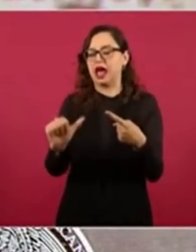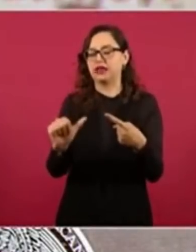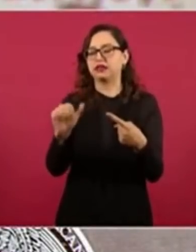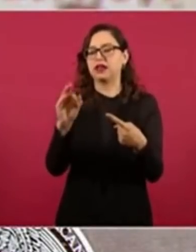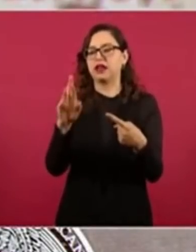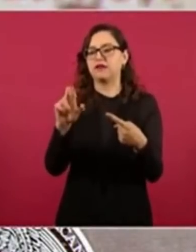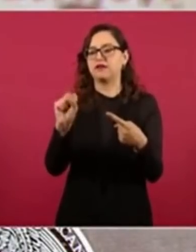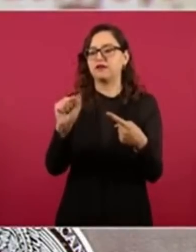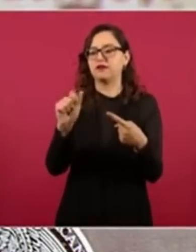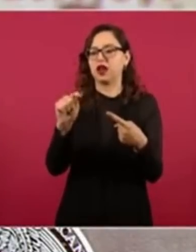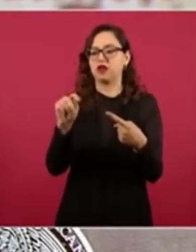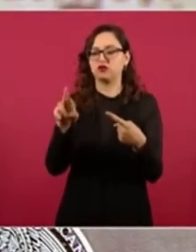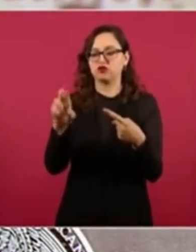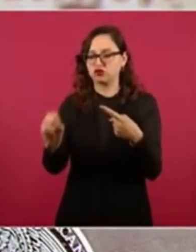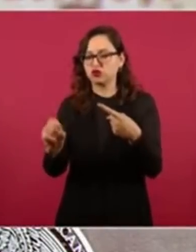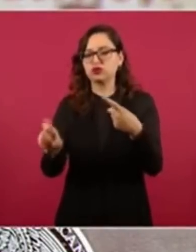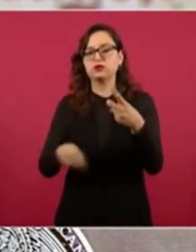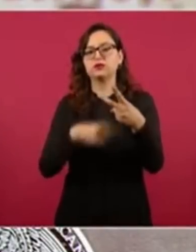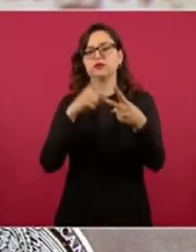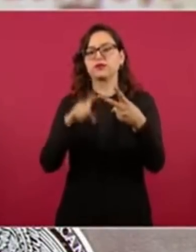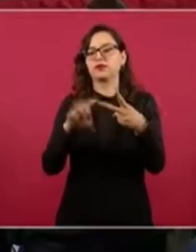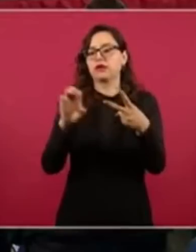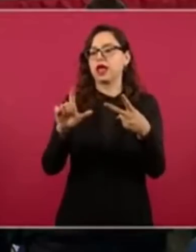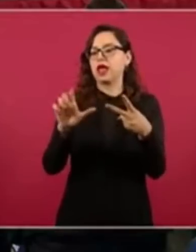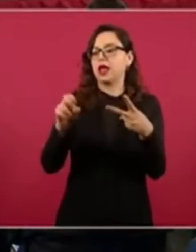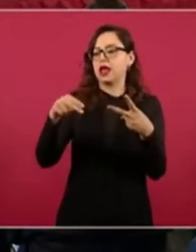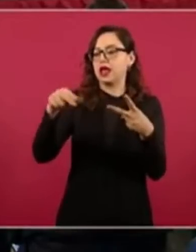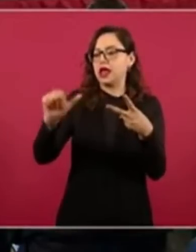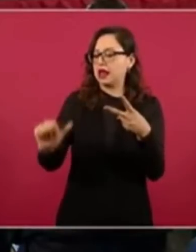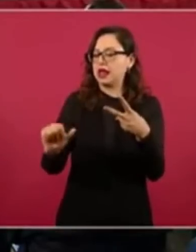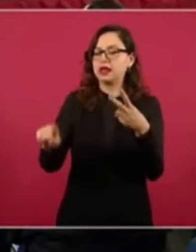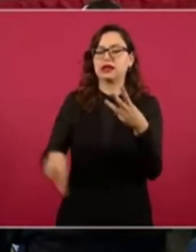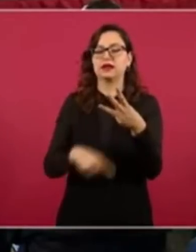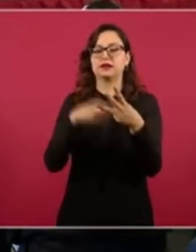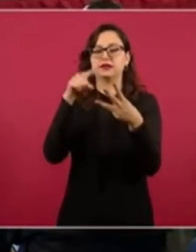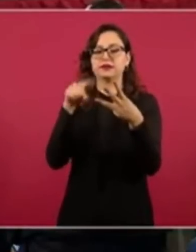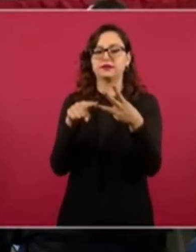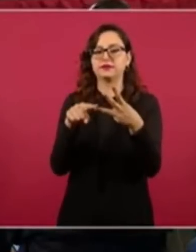Secretaría de Cultura, Elena Álvarez Gulla, de Conacyt,